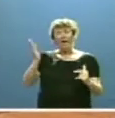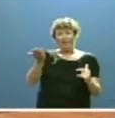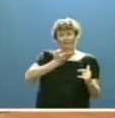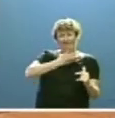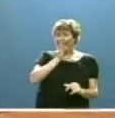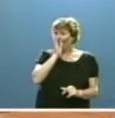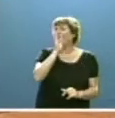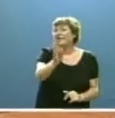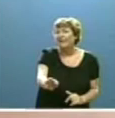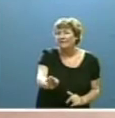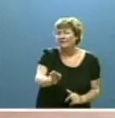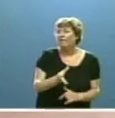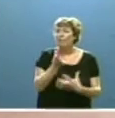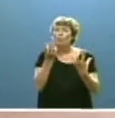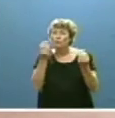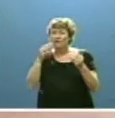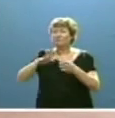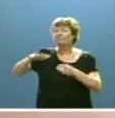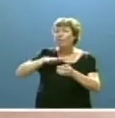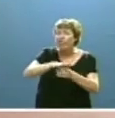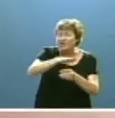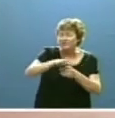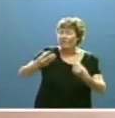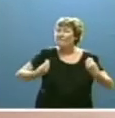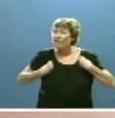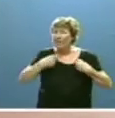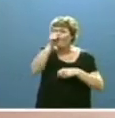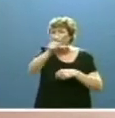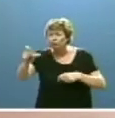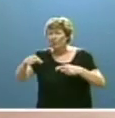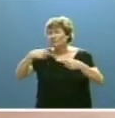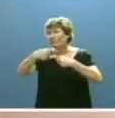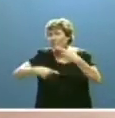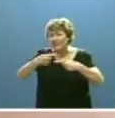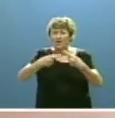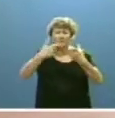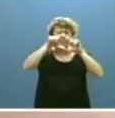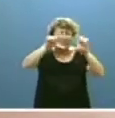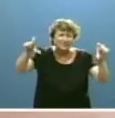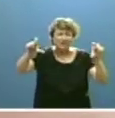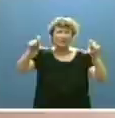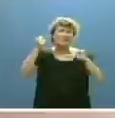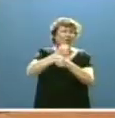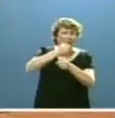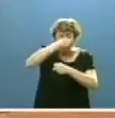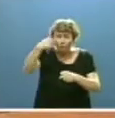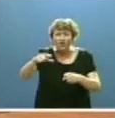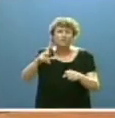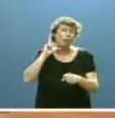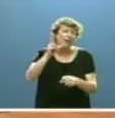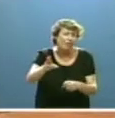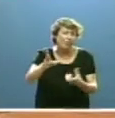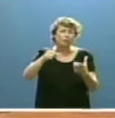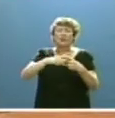directa en numerosas áreas de la vida de las personas, familias, empresas, trabajadores, pensionistas,